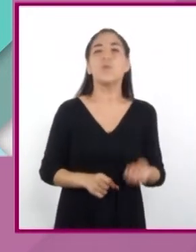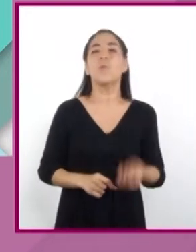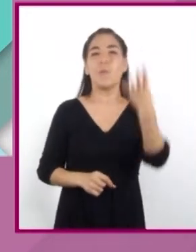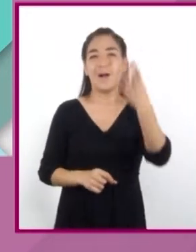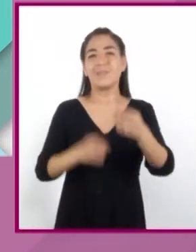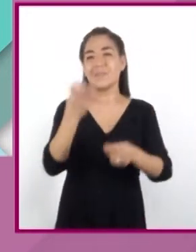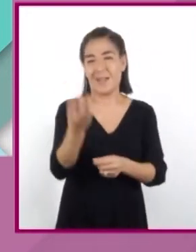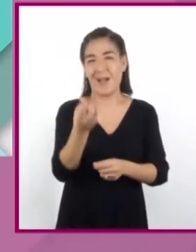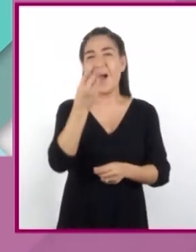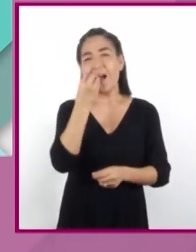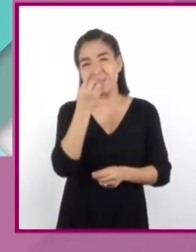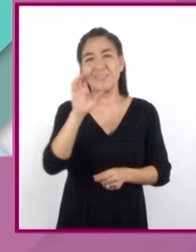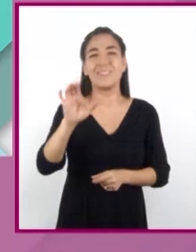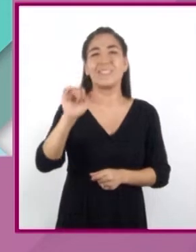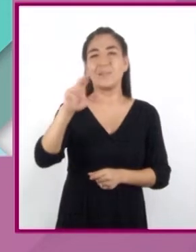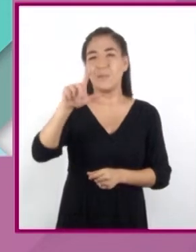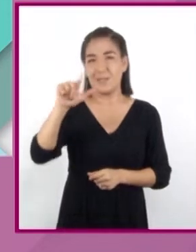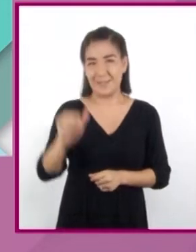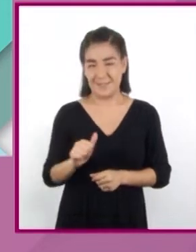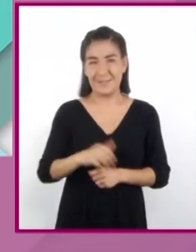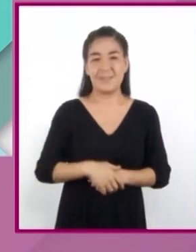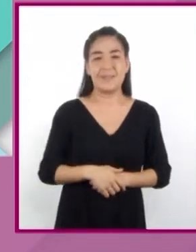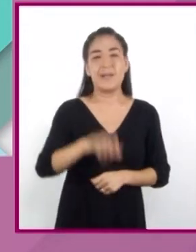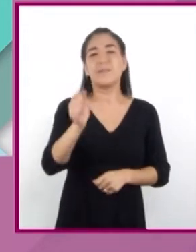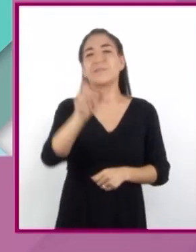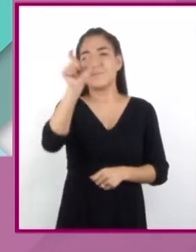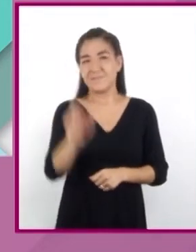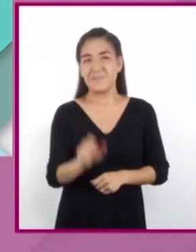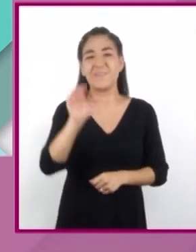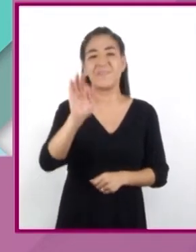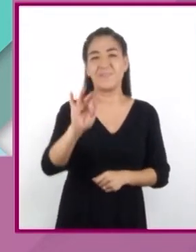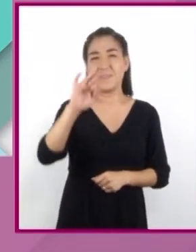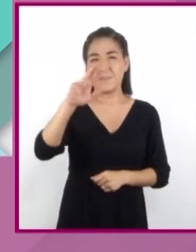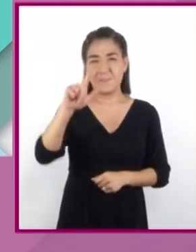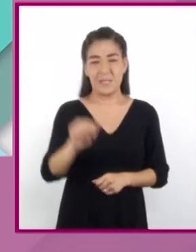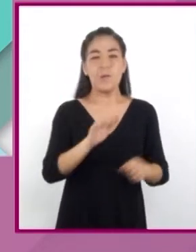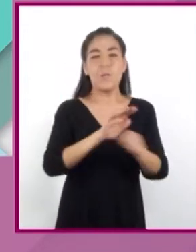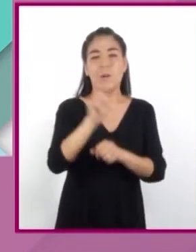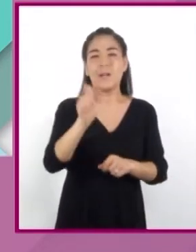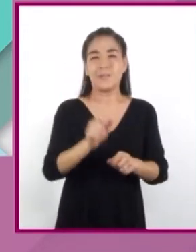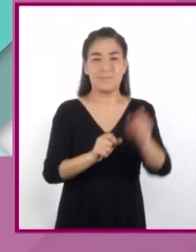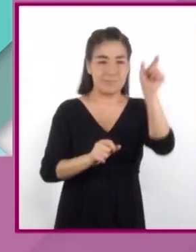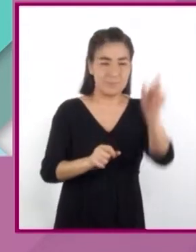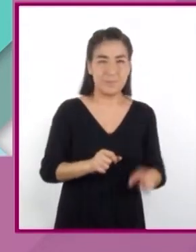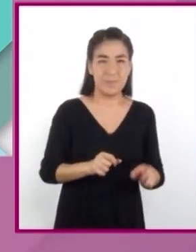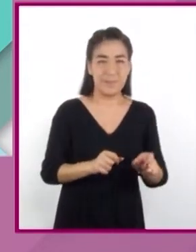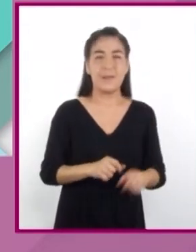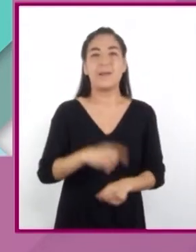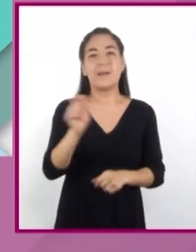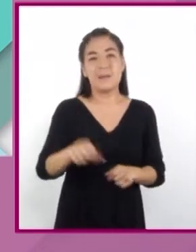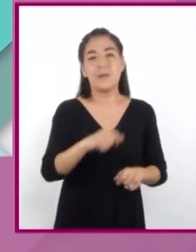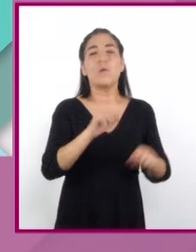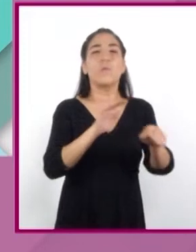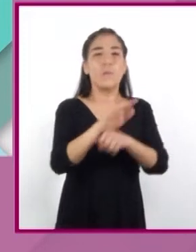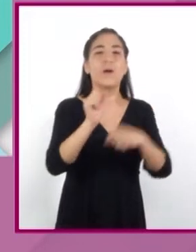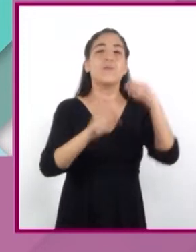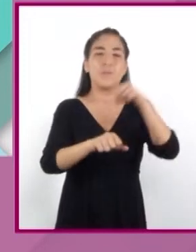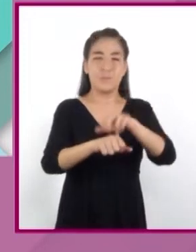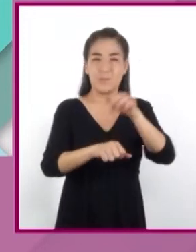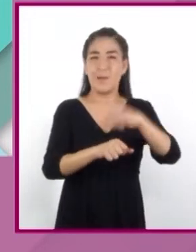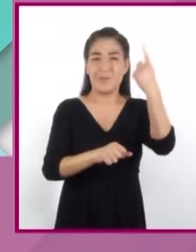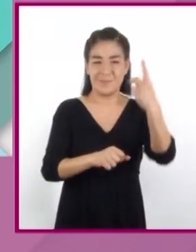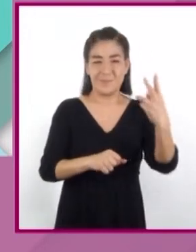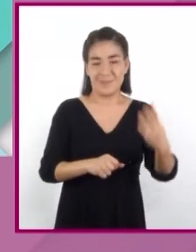de gramos de fibra. En la primera fila se han escrito los títulos de la columna y la unidad de referencia.